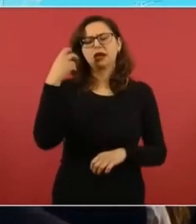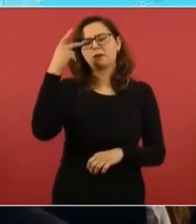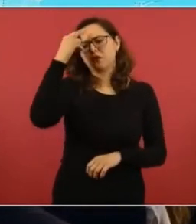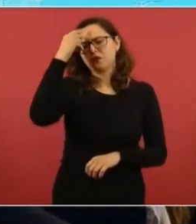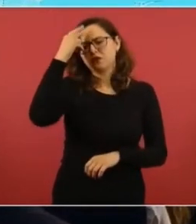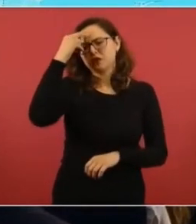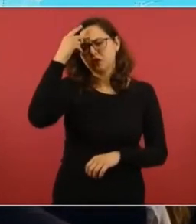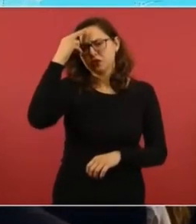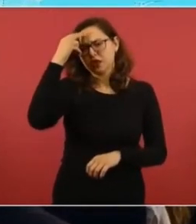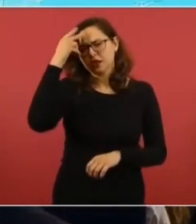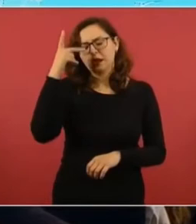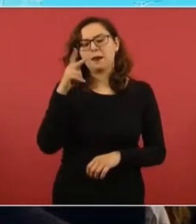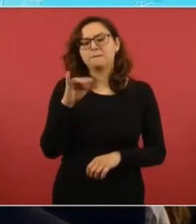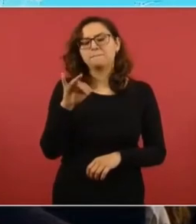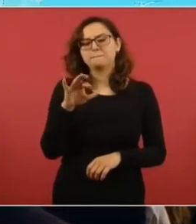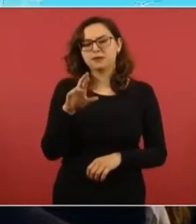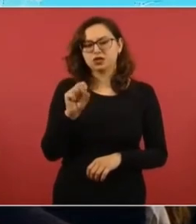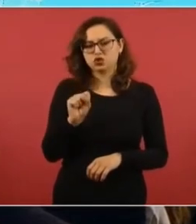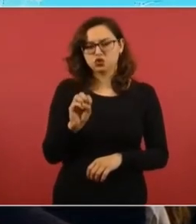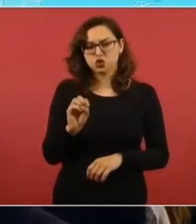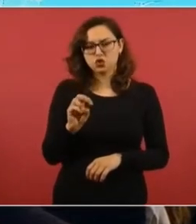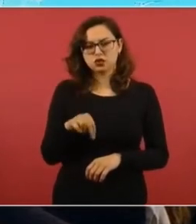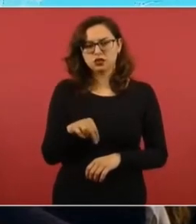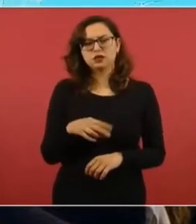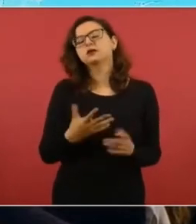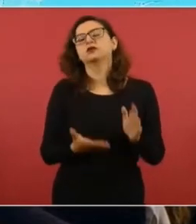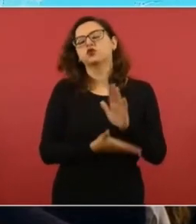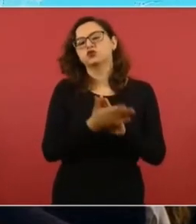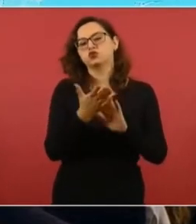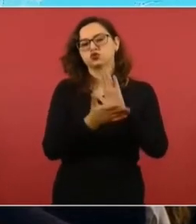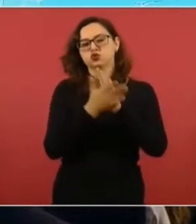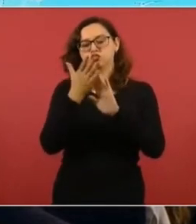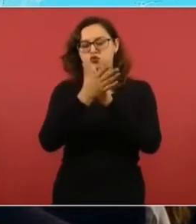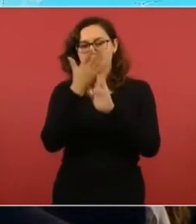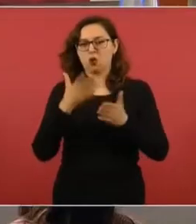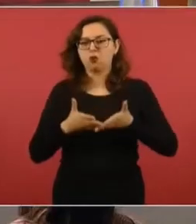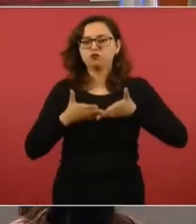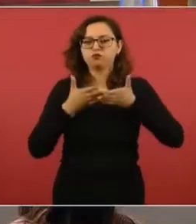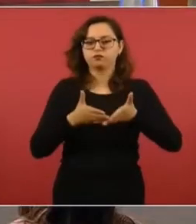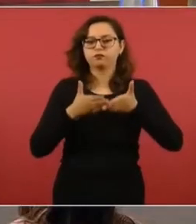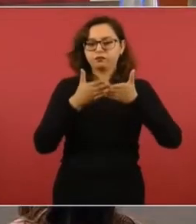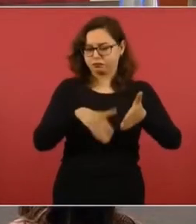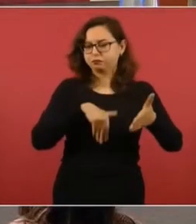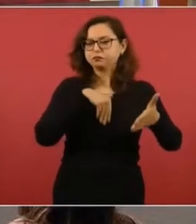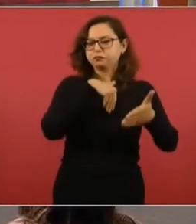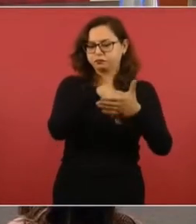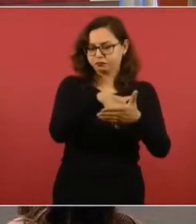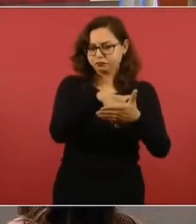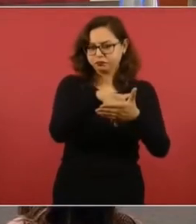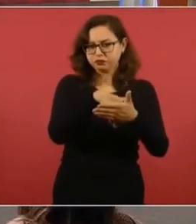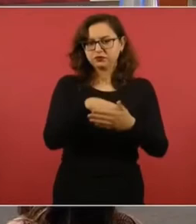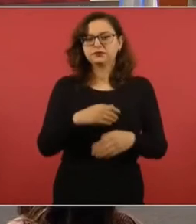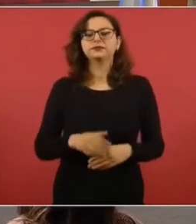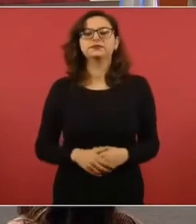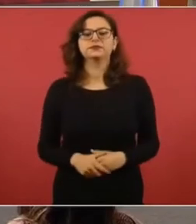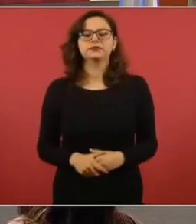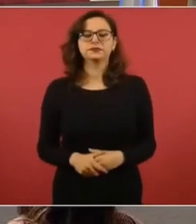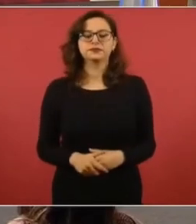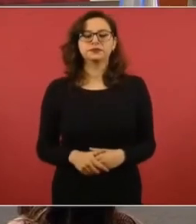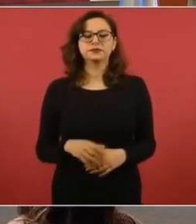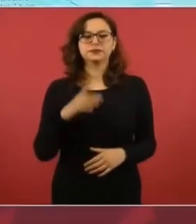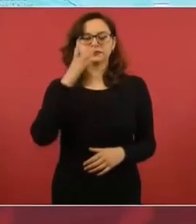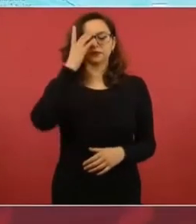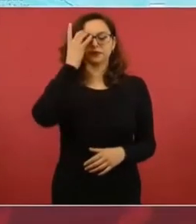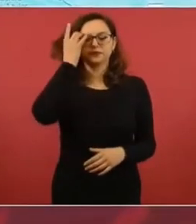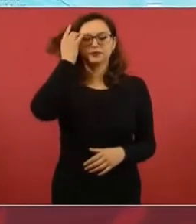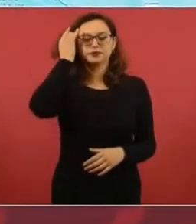Pearson. Desde entonces hicieron estos puertos, los tres.